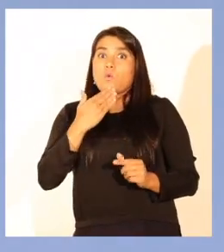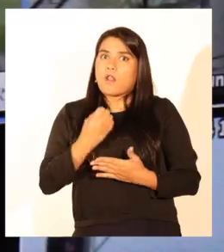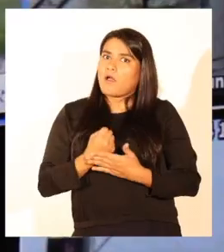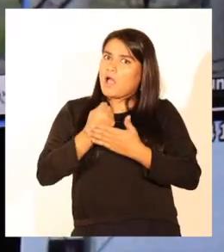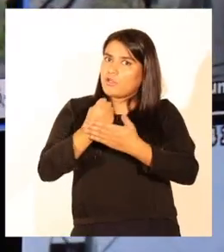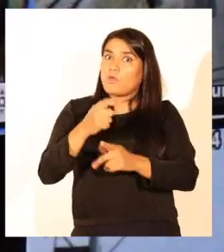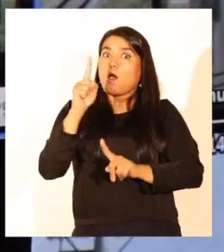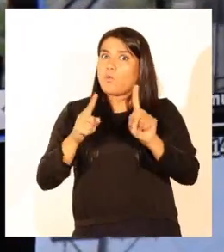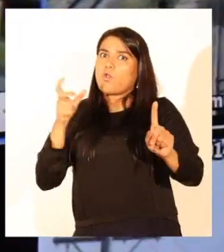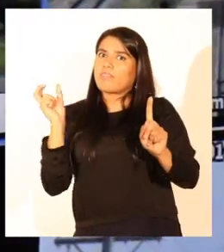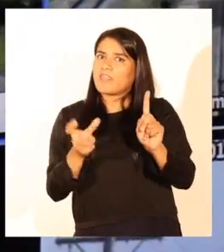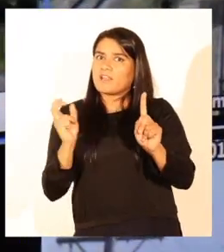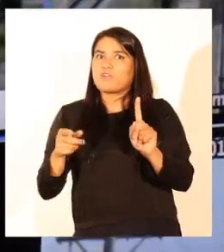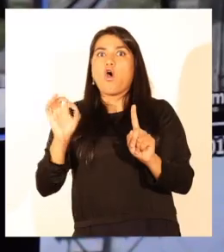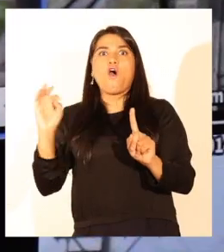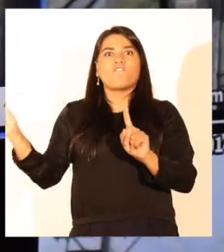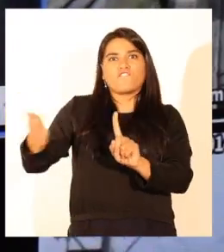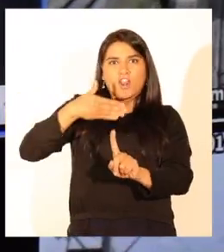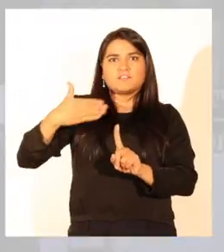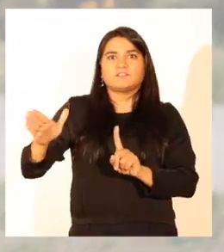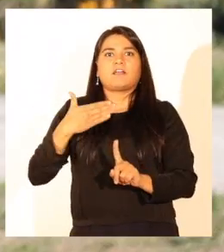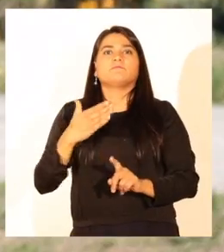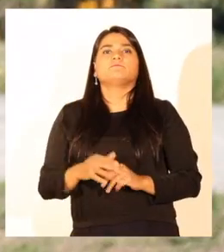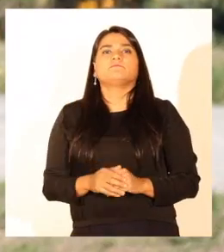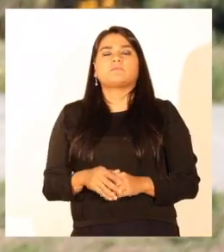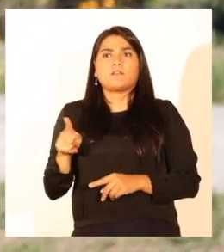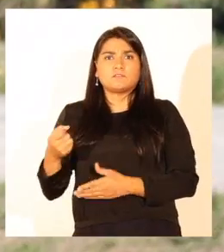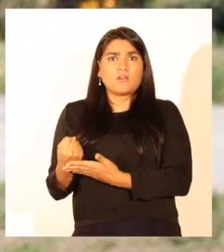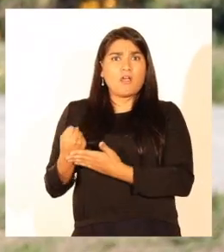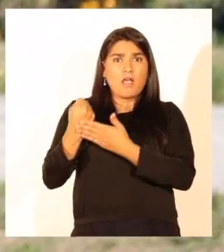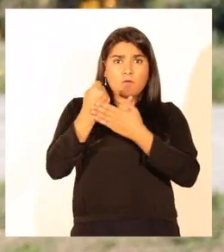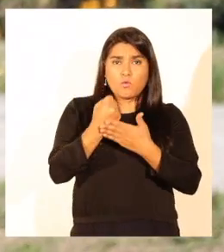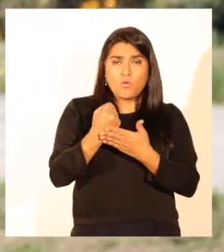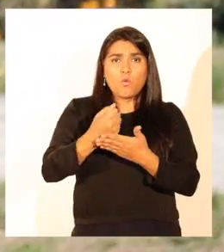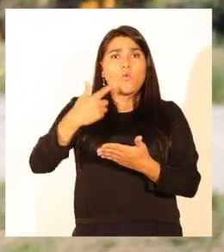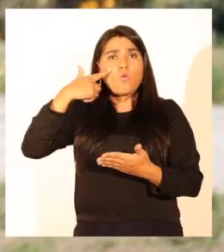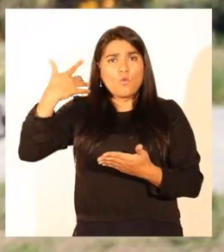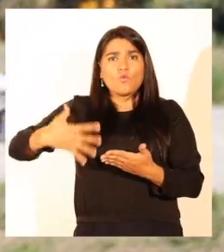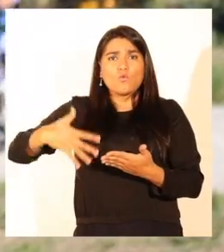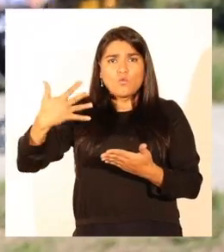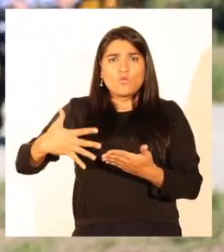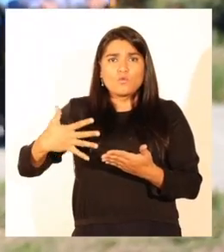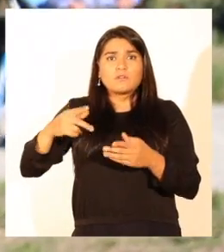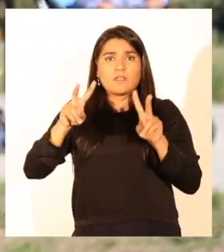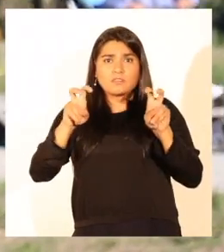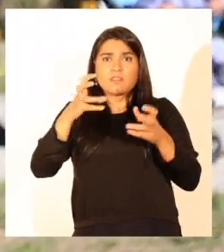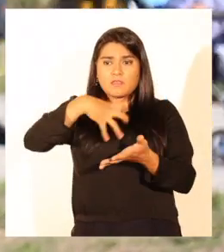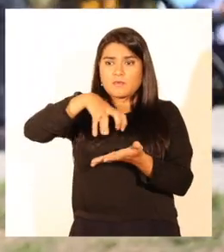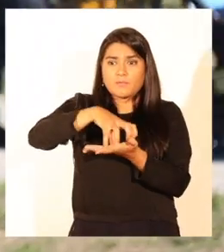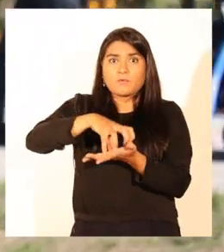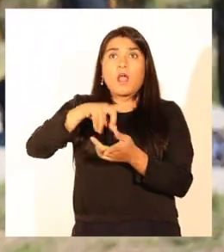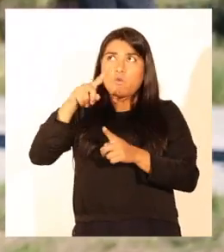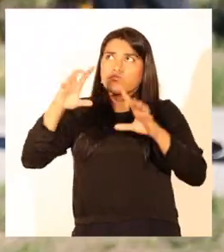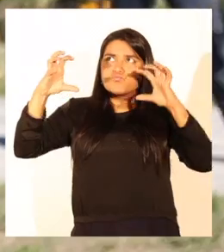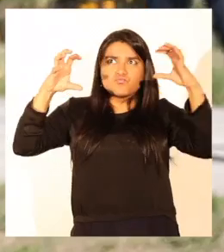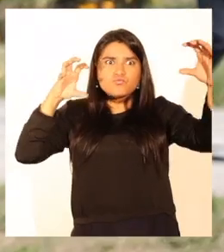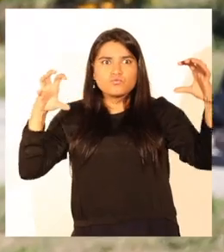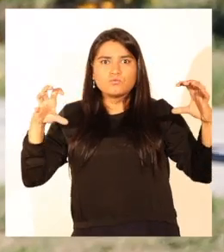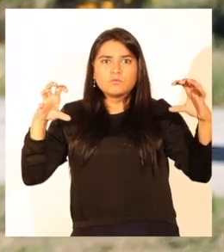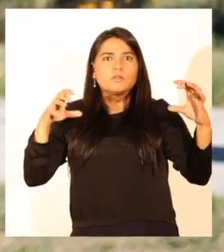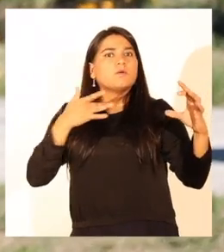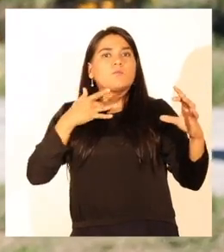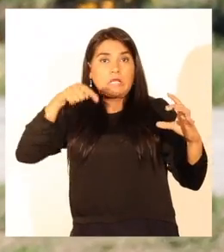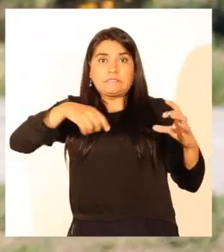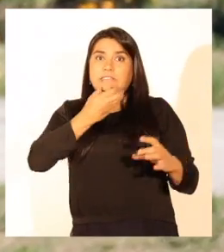al mismo tiempo los delitos y la violencia. Ha sido un aporte fundamental en las poblaciones donde se ha instalado,